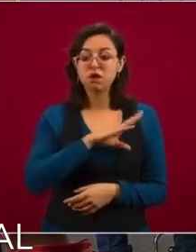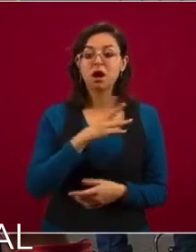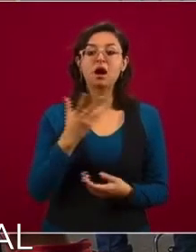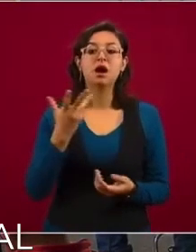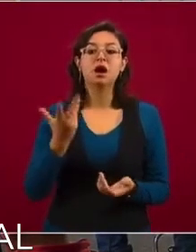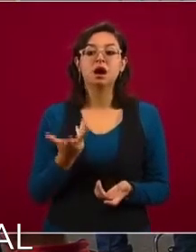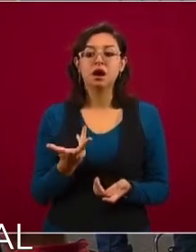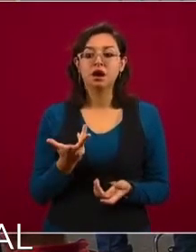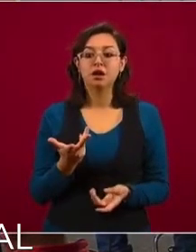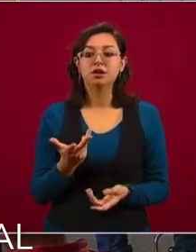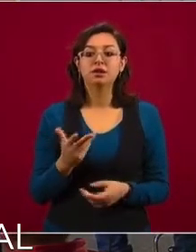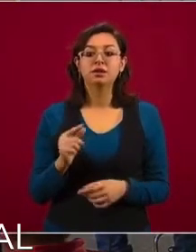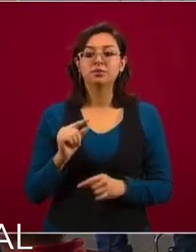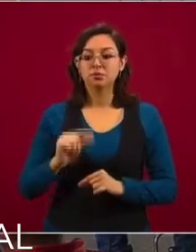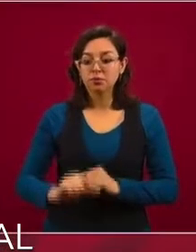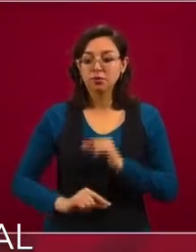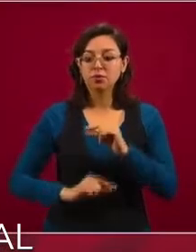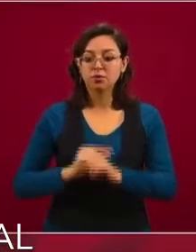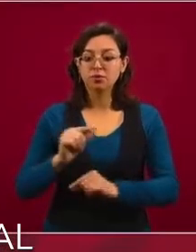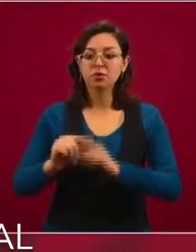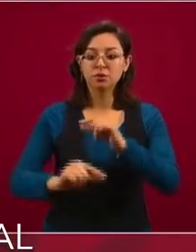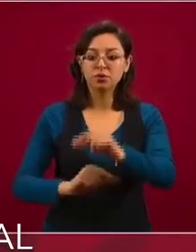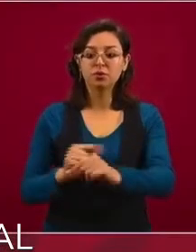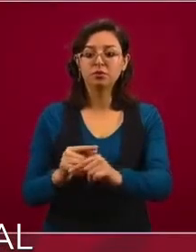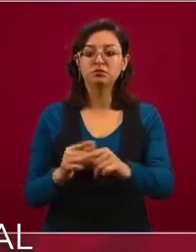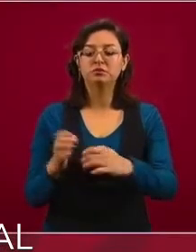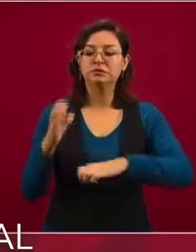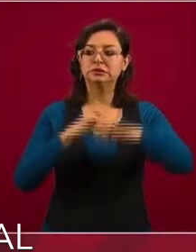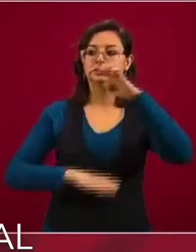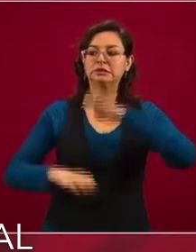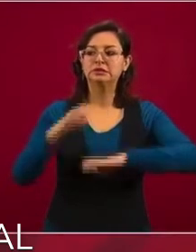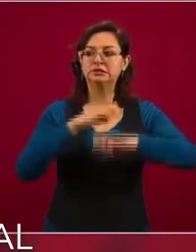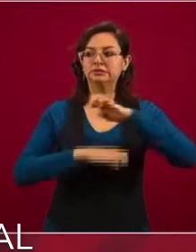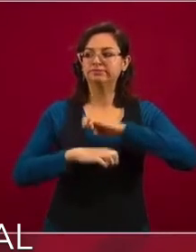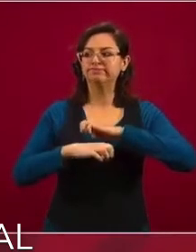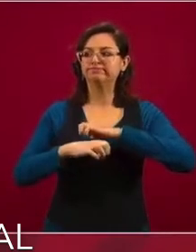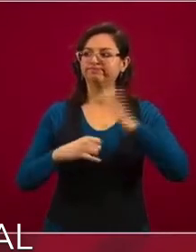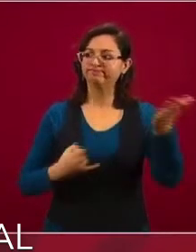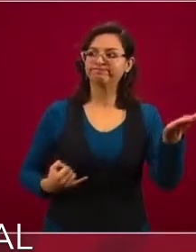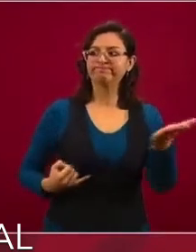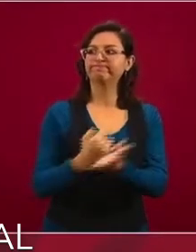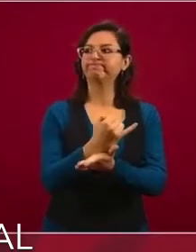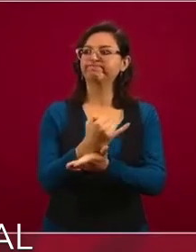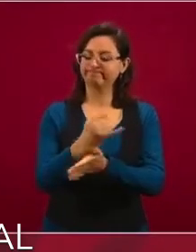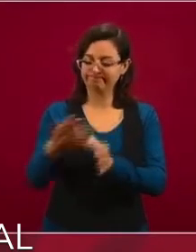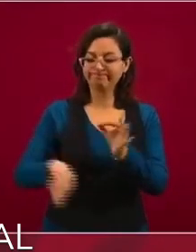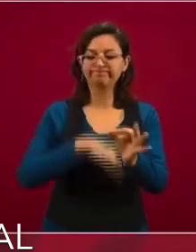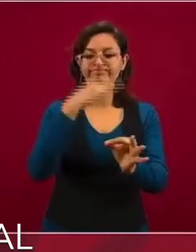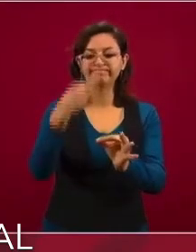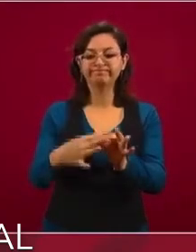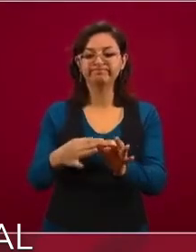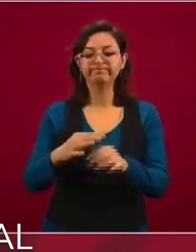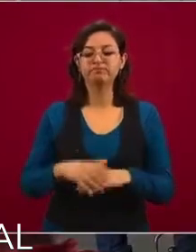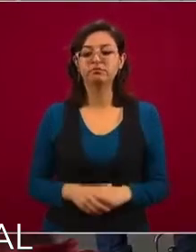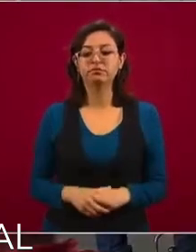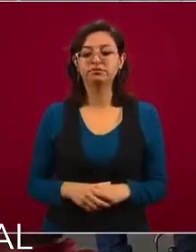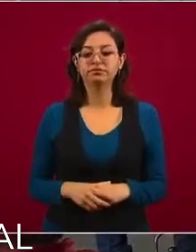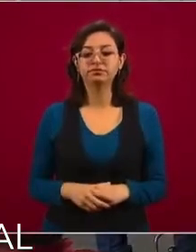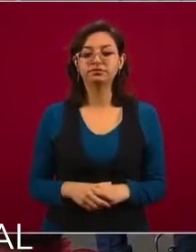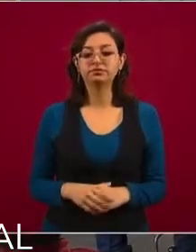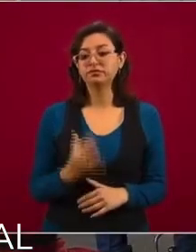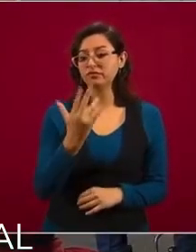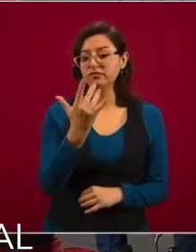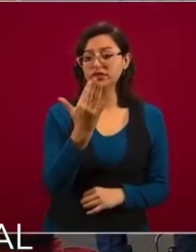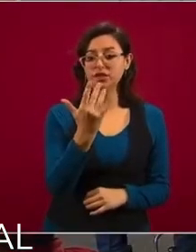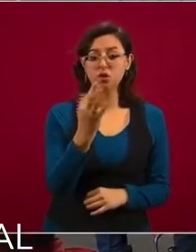más cantidad de empresas que cumplen decididamente, el 50 por ciento cuando llegamos ya estaban